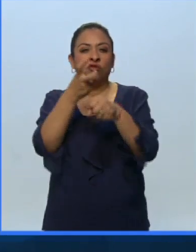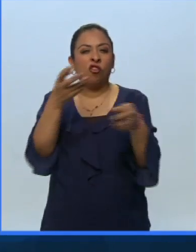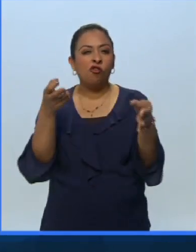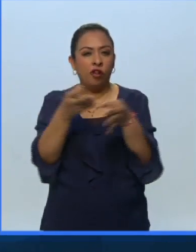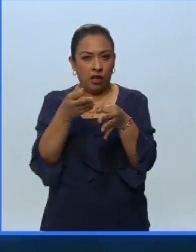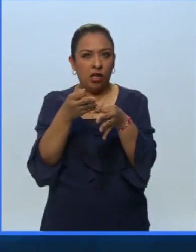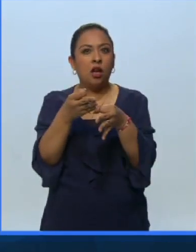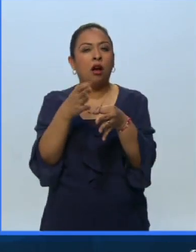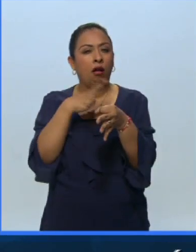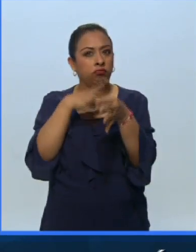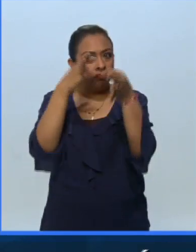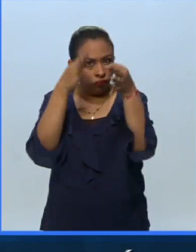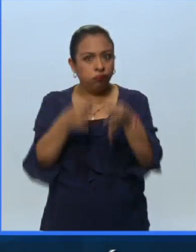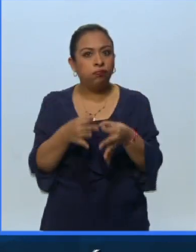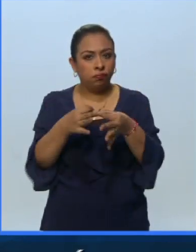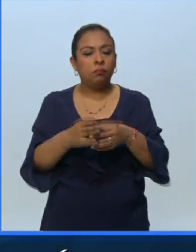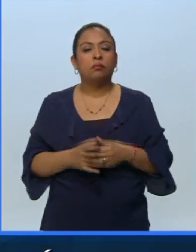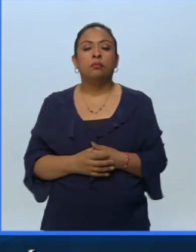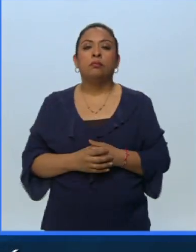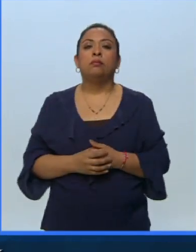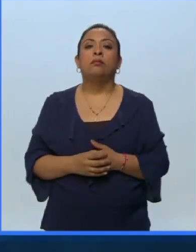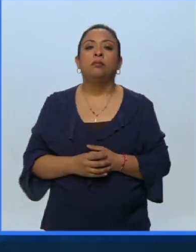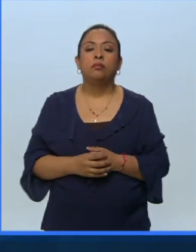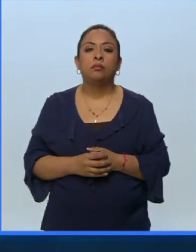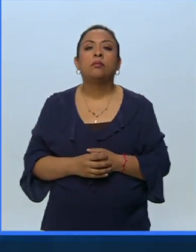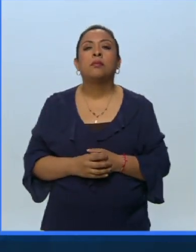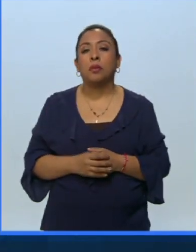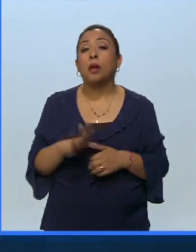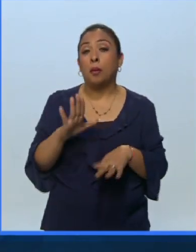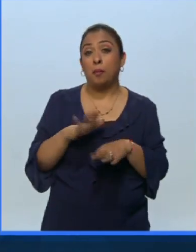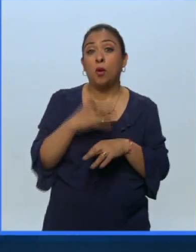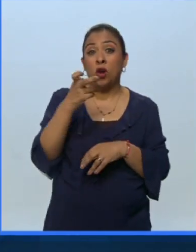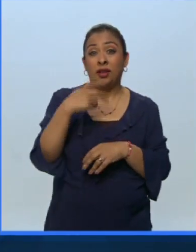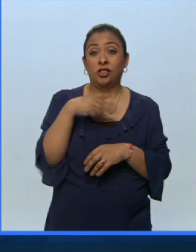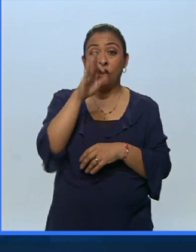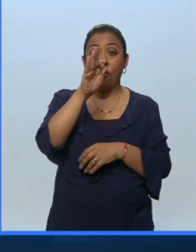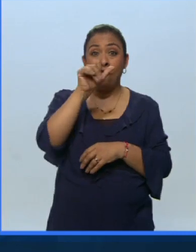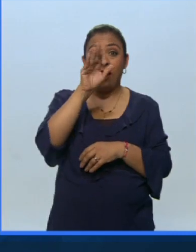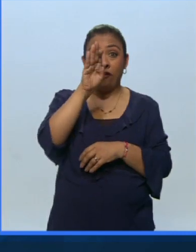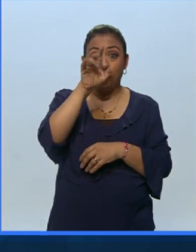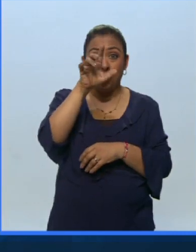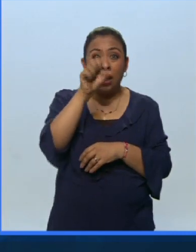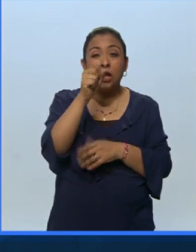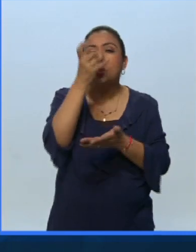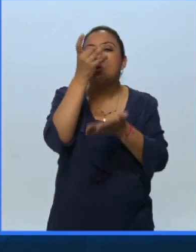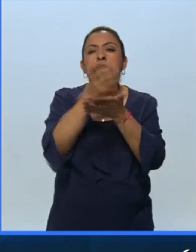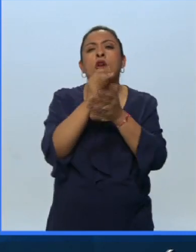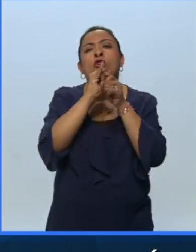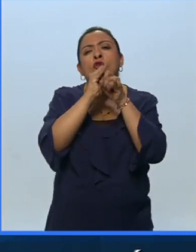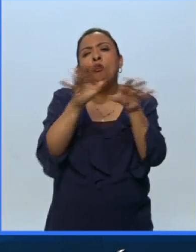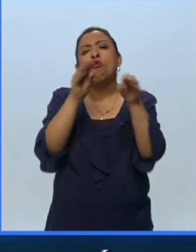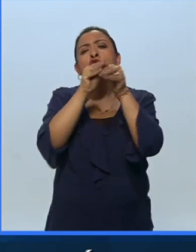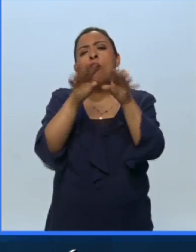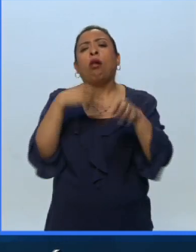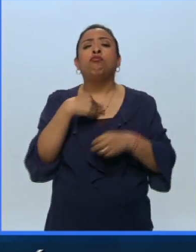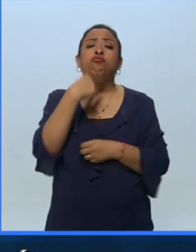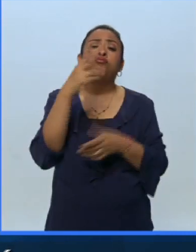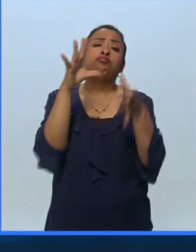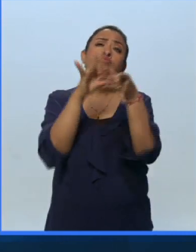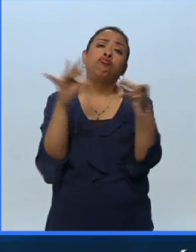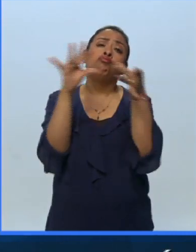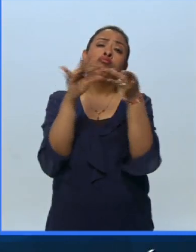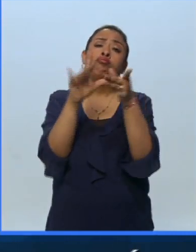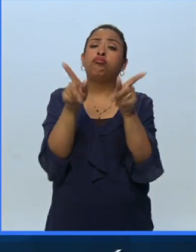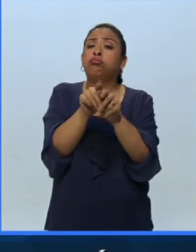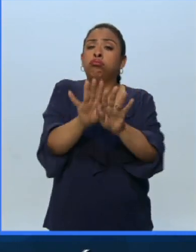de eficacia y es por eso que las fables no son nunca de pura información moral, pero siempre